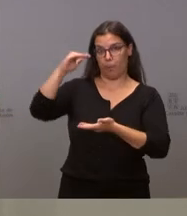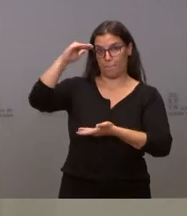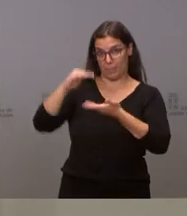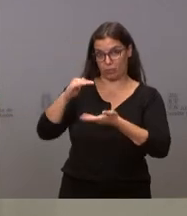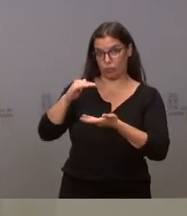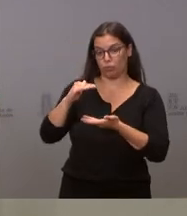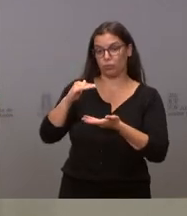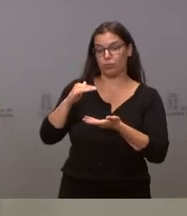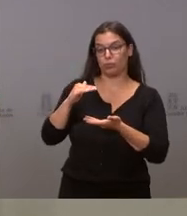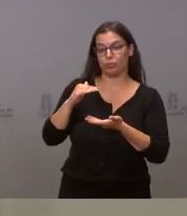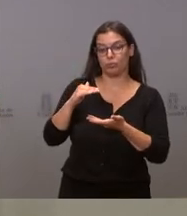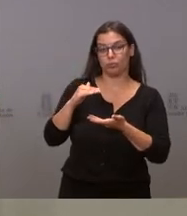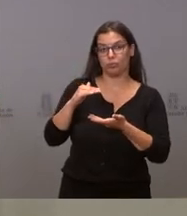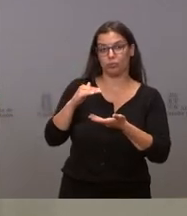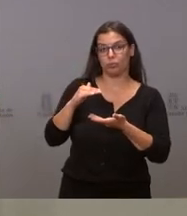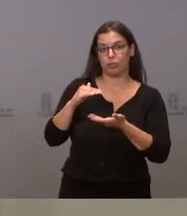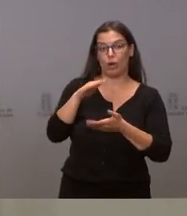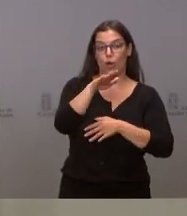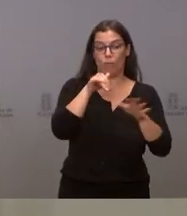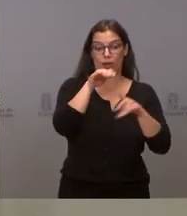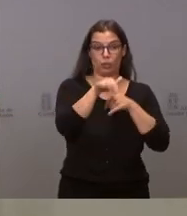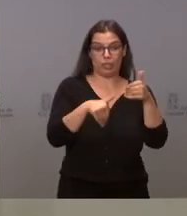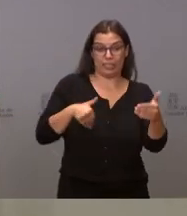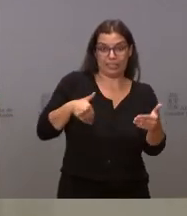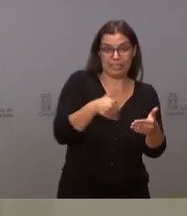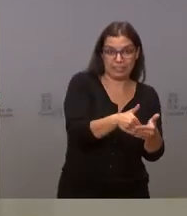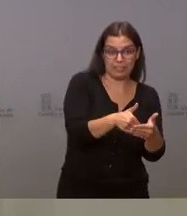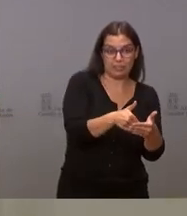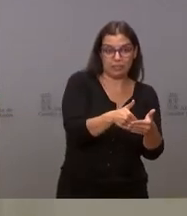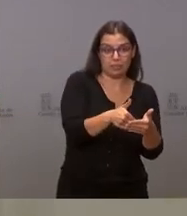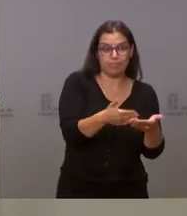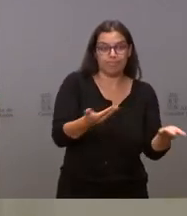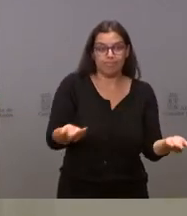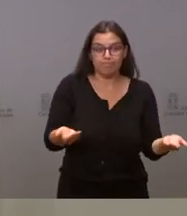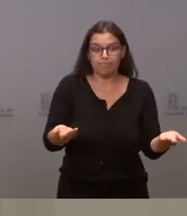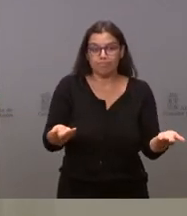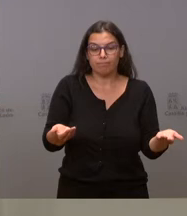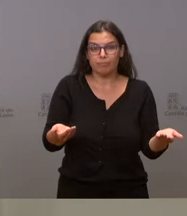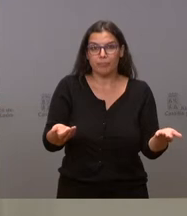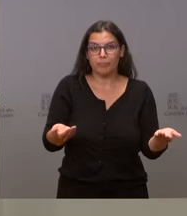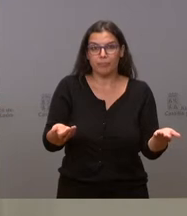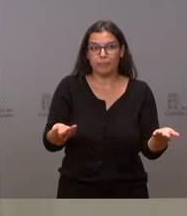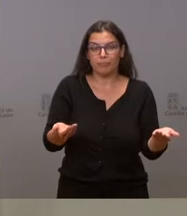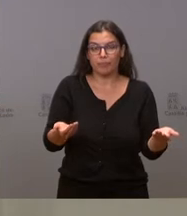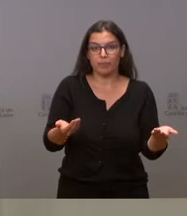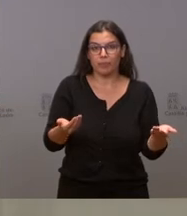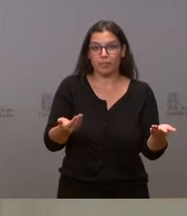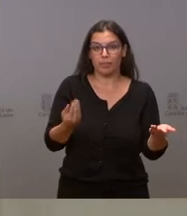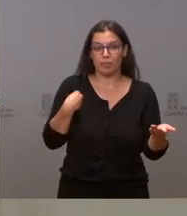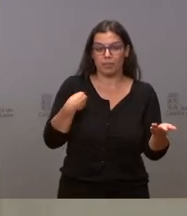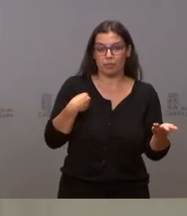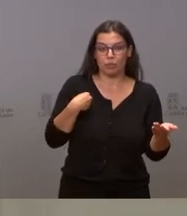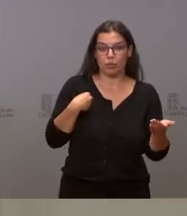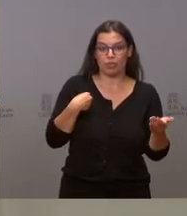el menos margen de aviso de convocatoria, ¿cómo se va a conseguir que el intervalo ese de 20 a